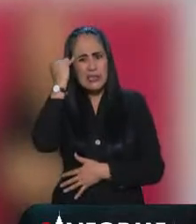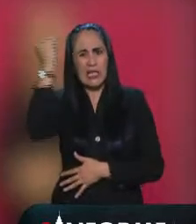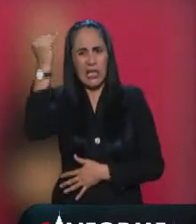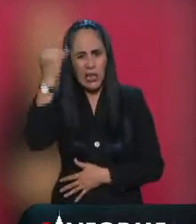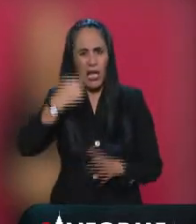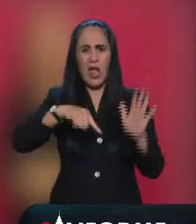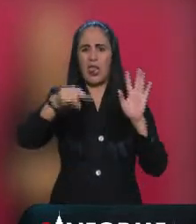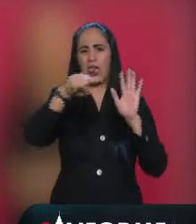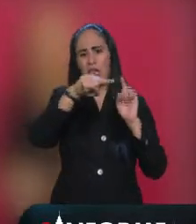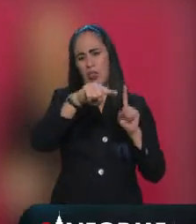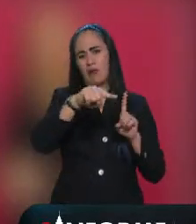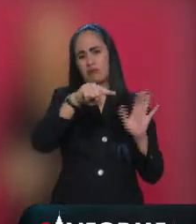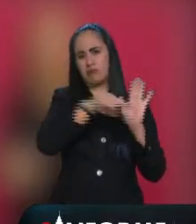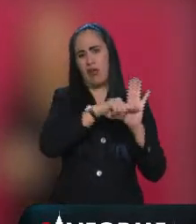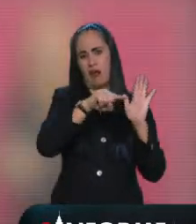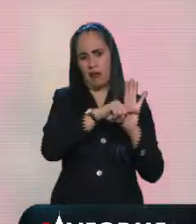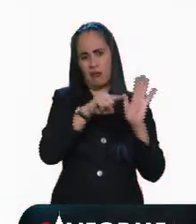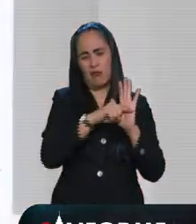obnovila.